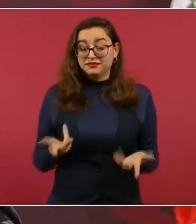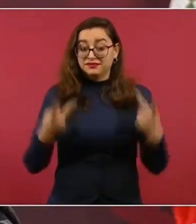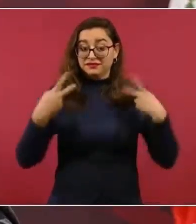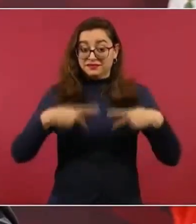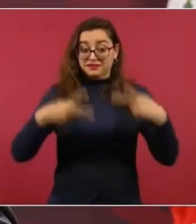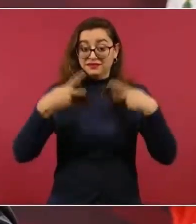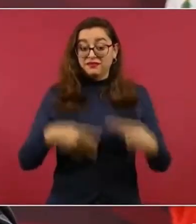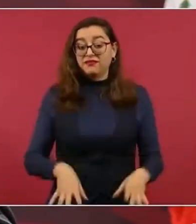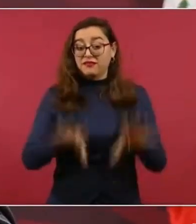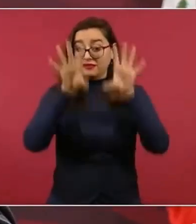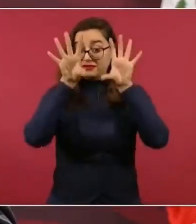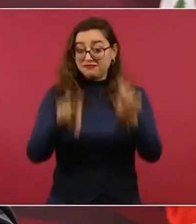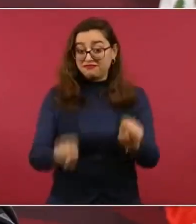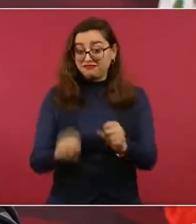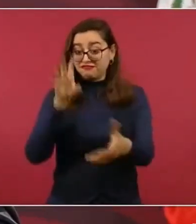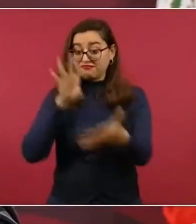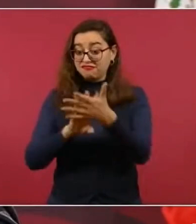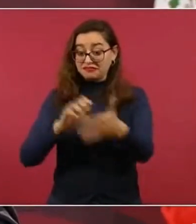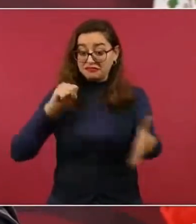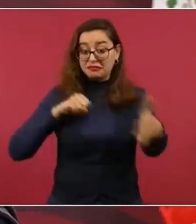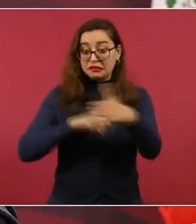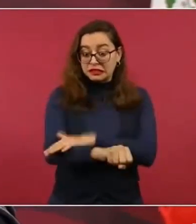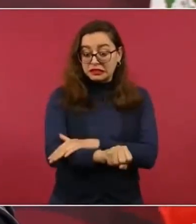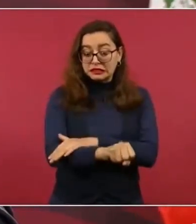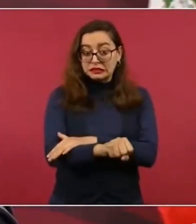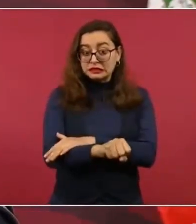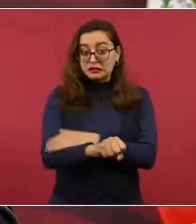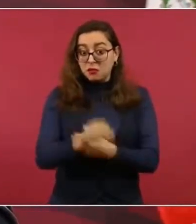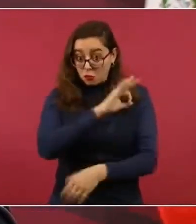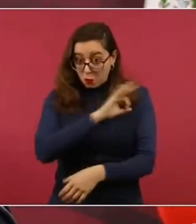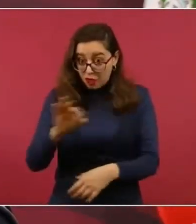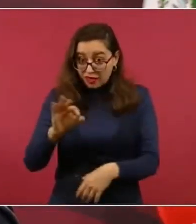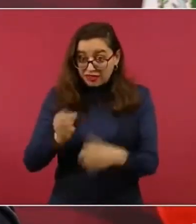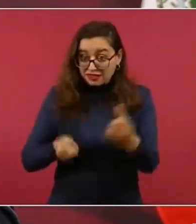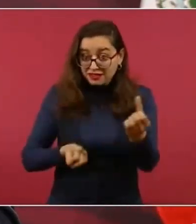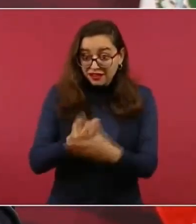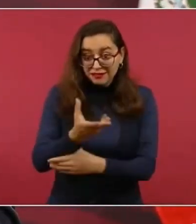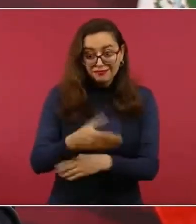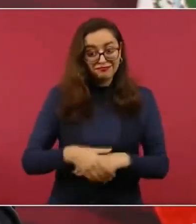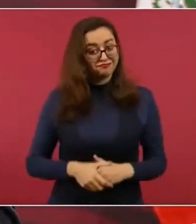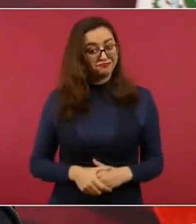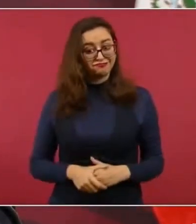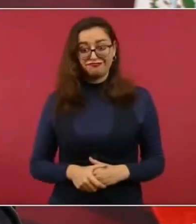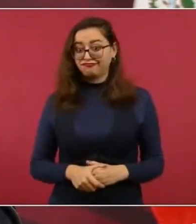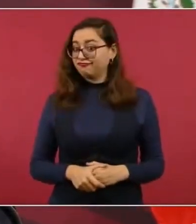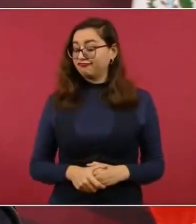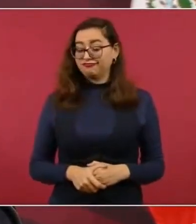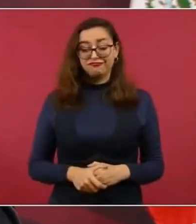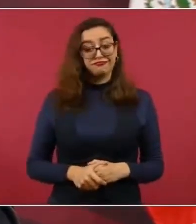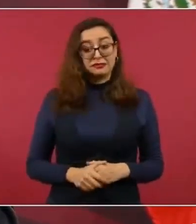detenidos no tienen derecho a fianza, no alcanzan ese